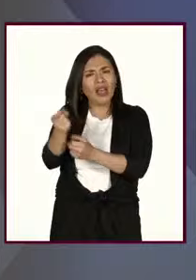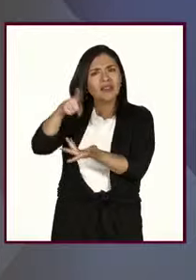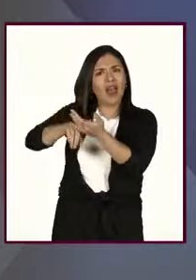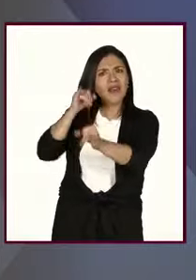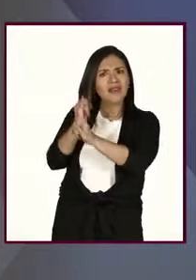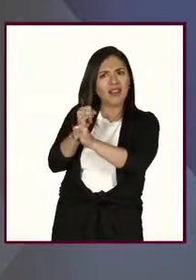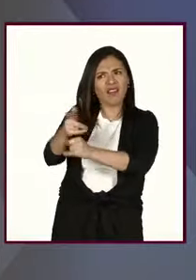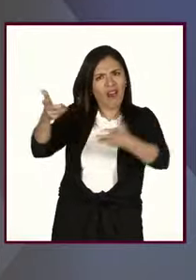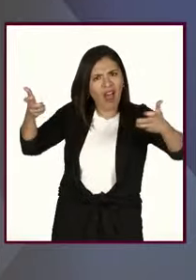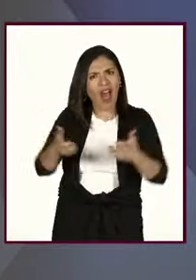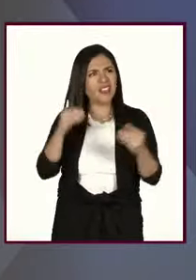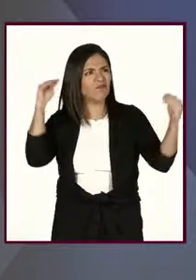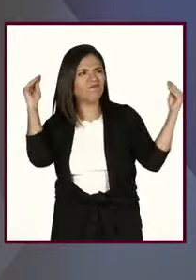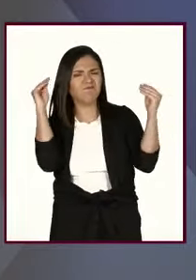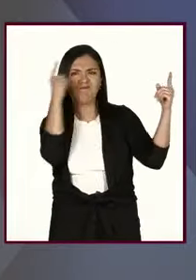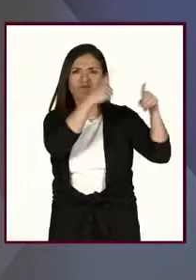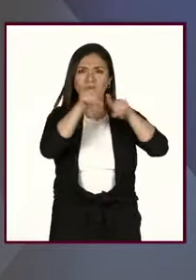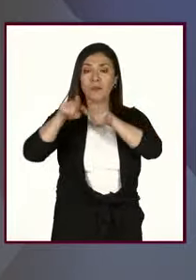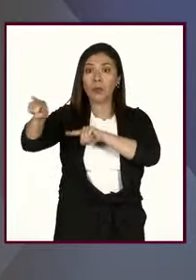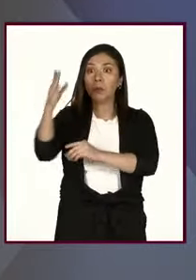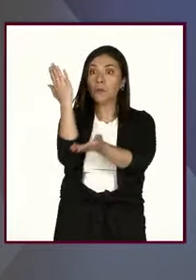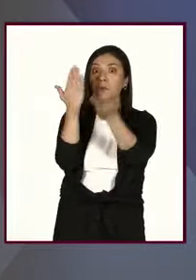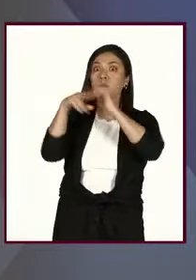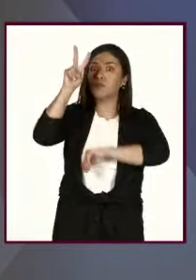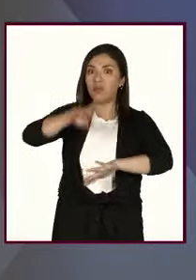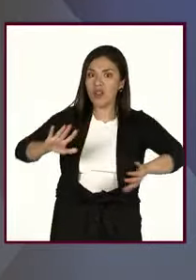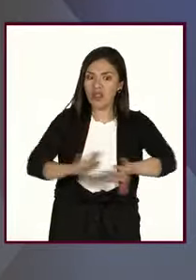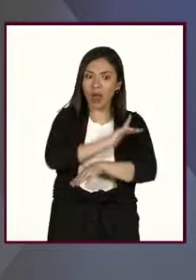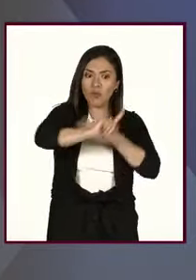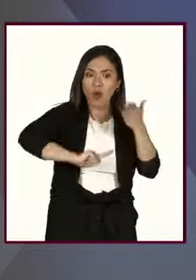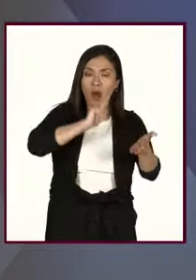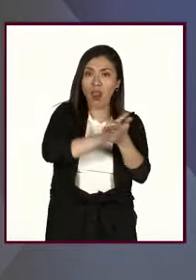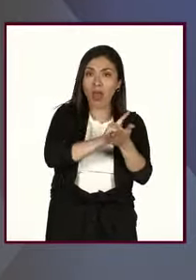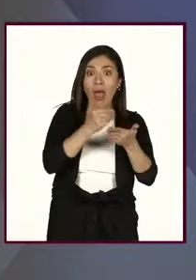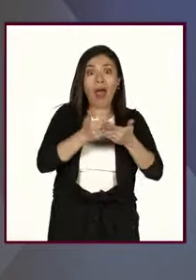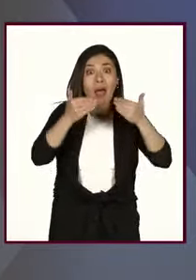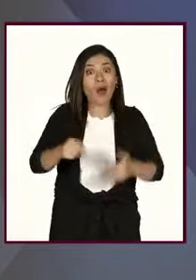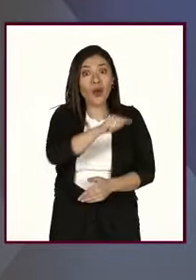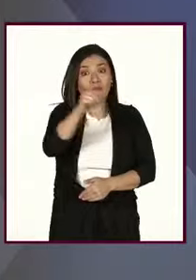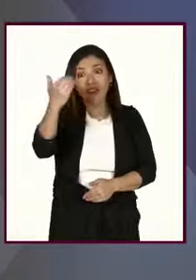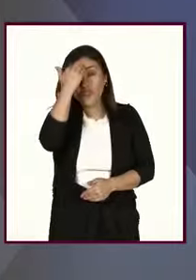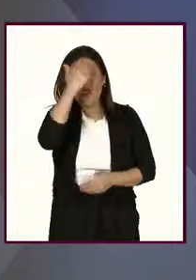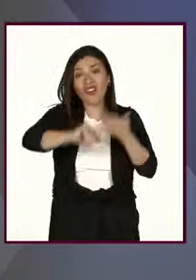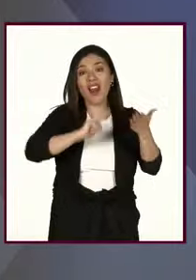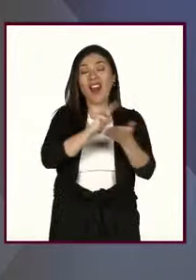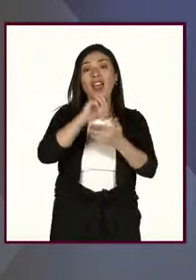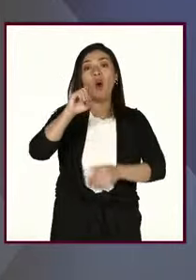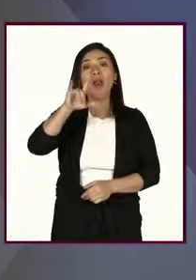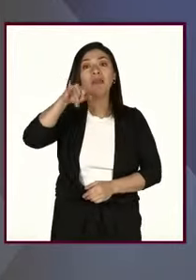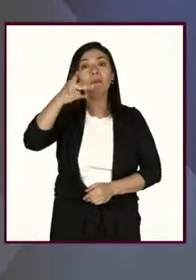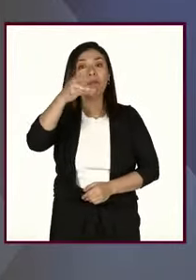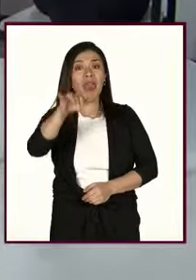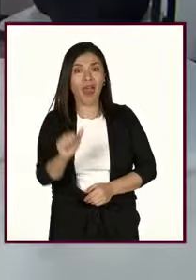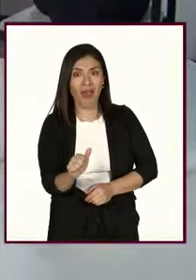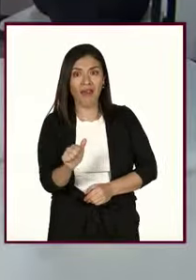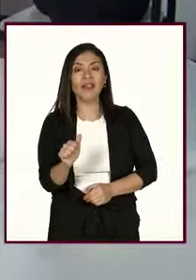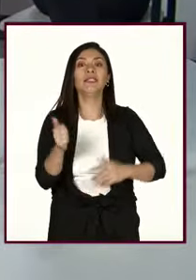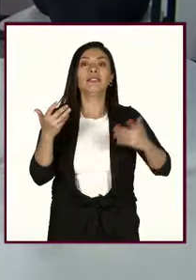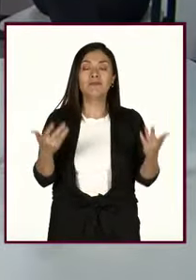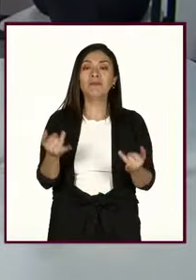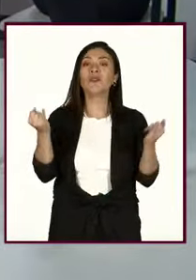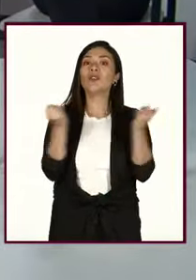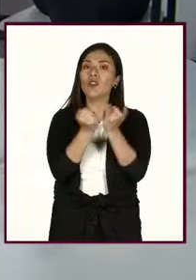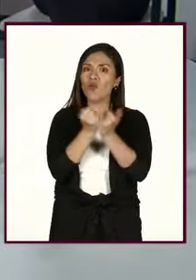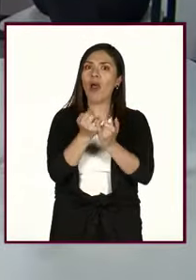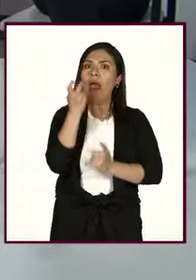activismo político y el resultado que la verdad fueron reformas a la ley hoy conocido como ley Olimpia que nos